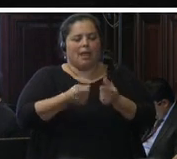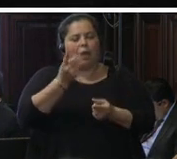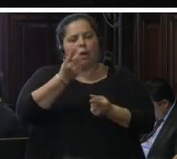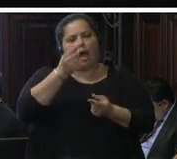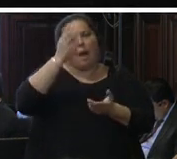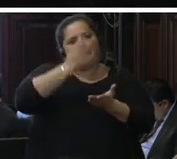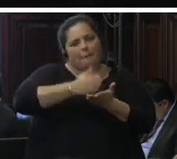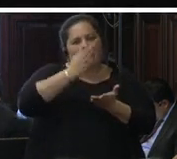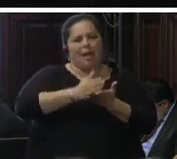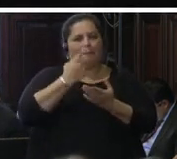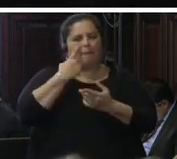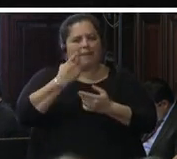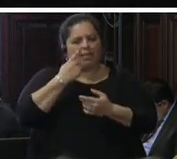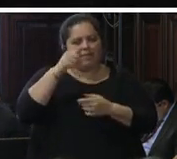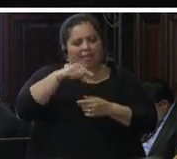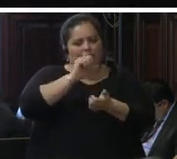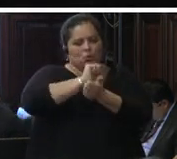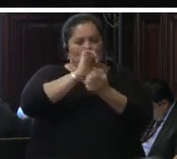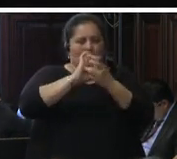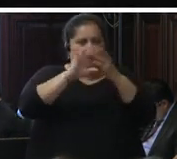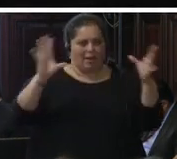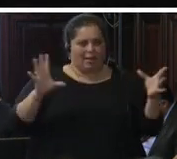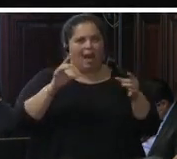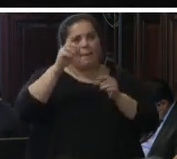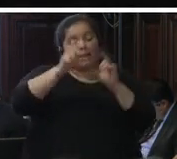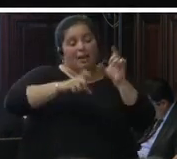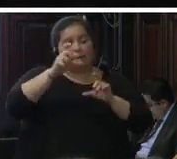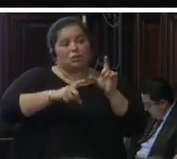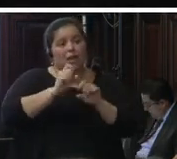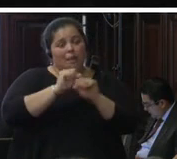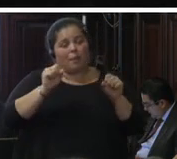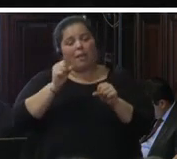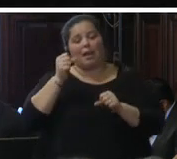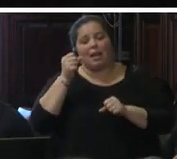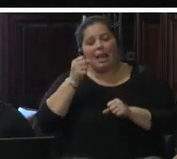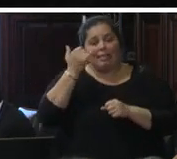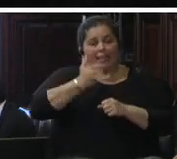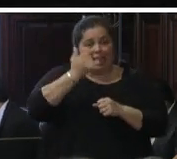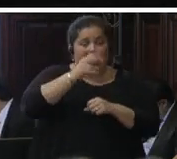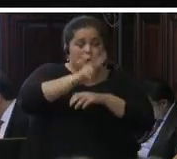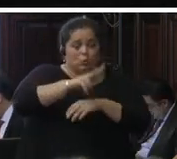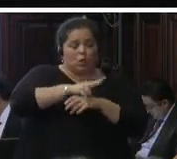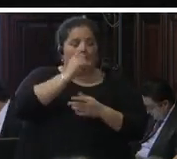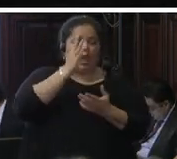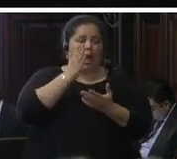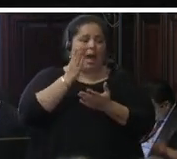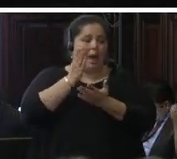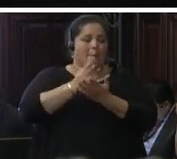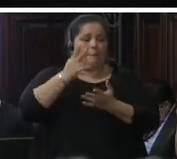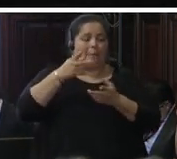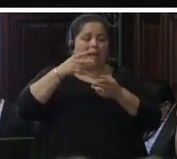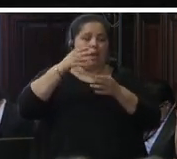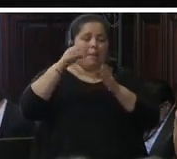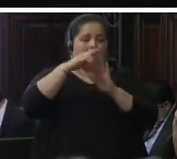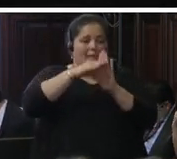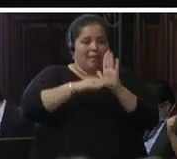uno en el que se debe de justificar la necesidad de la medida cautelar analizando y acreditando el riesgo procesal tomando en